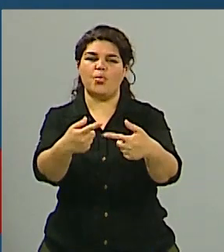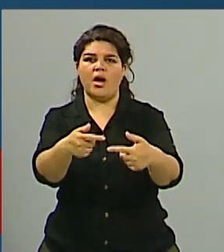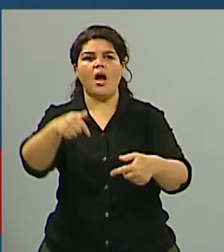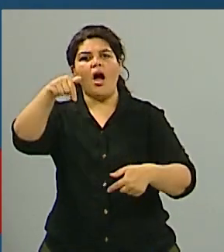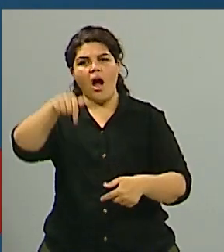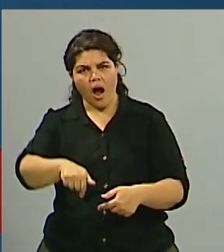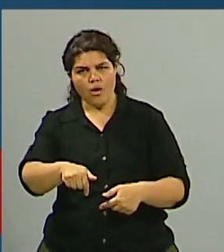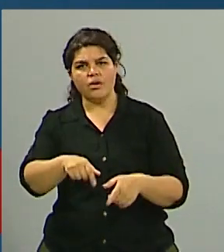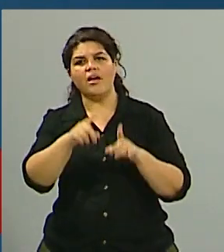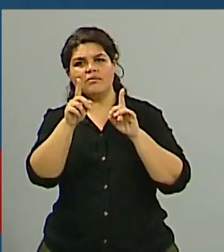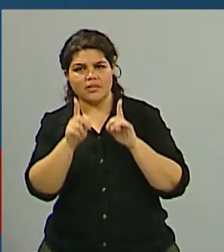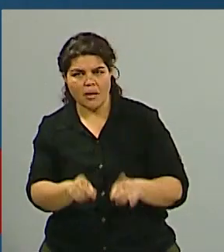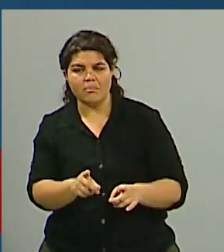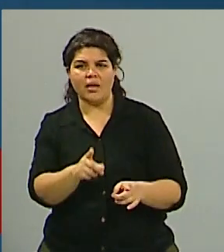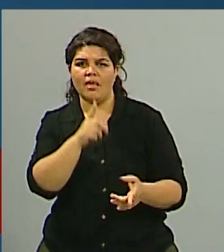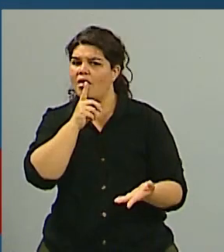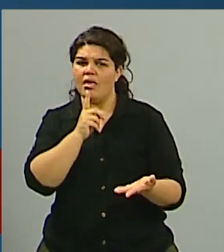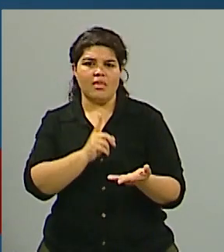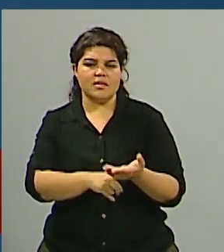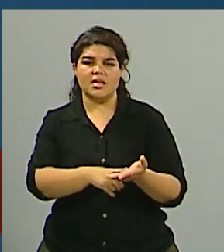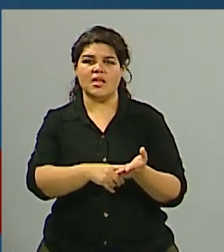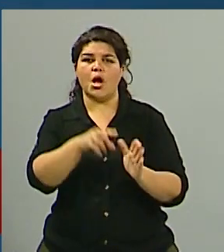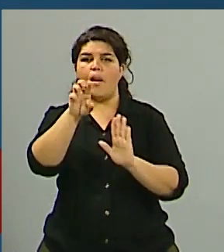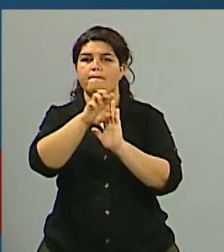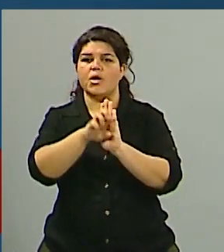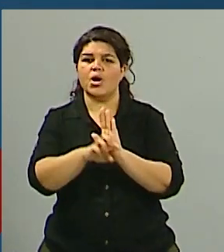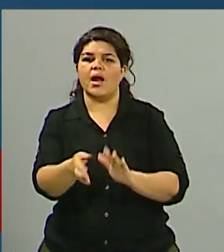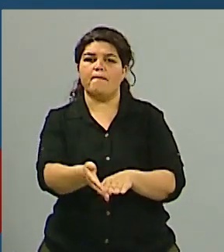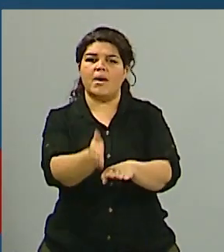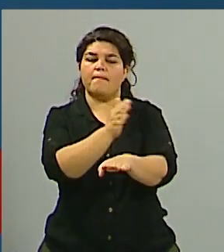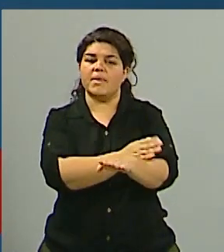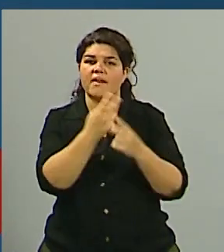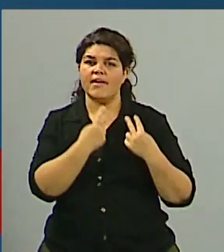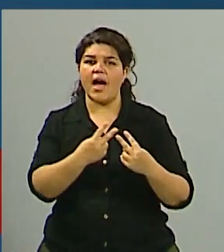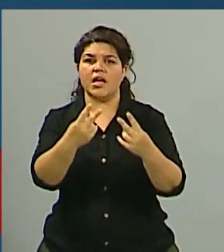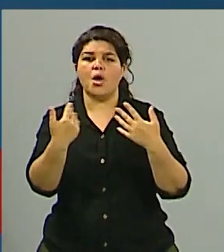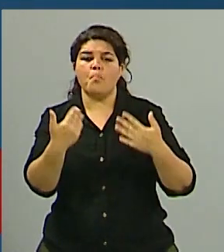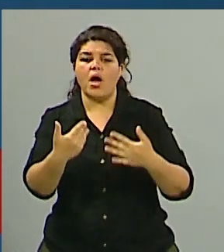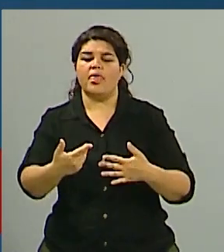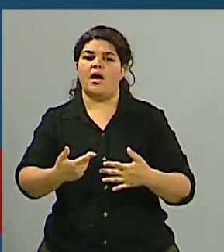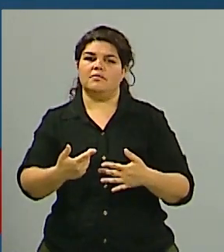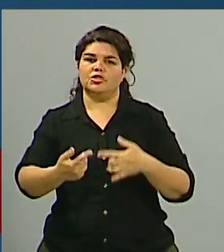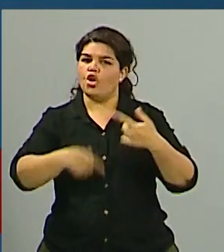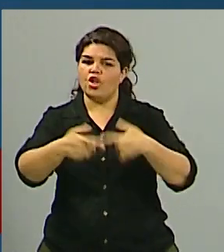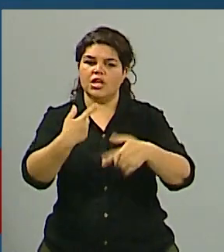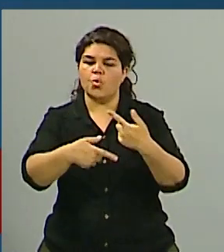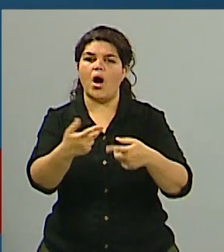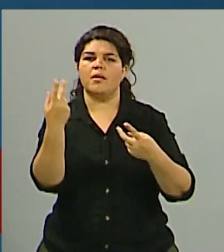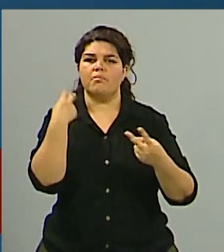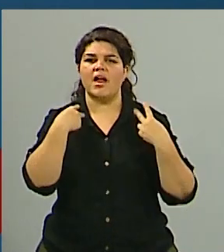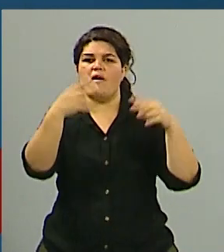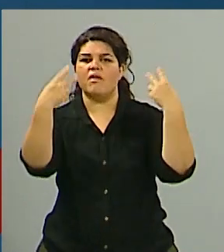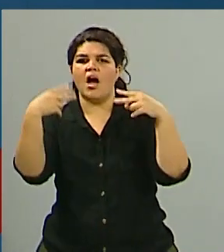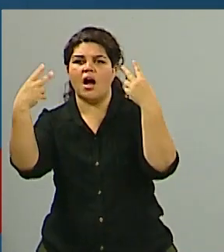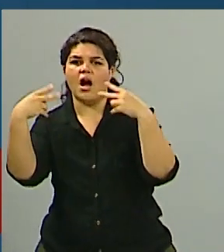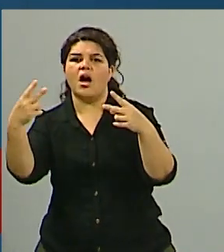incentivando ese consumo turístico ¿no? para la sociedad argentina ¿cómo ve